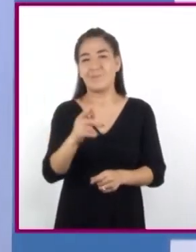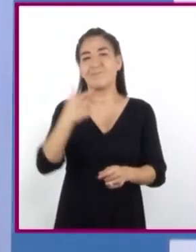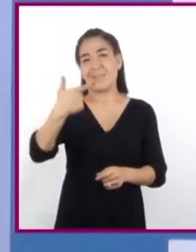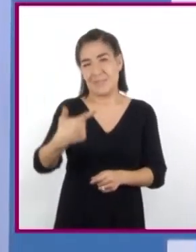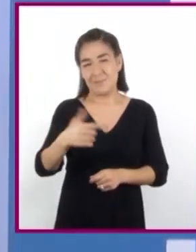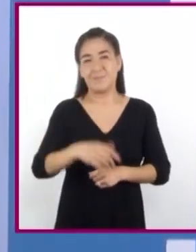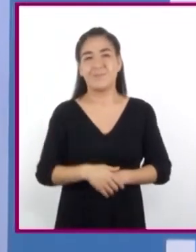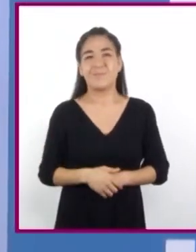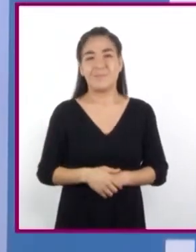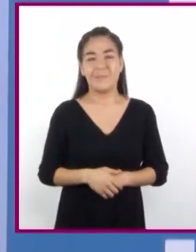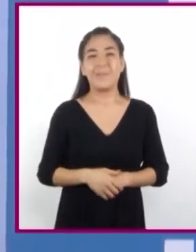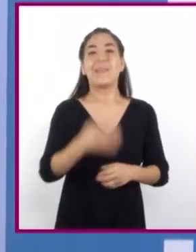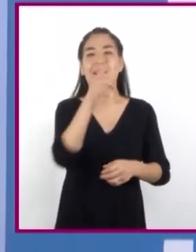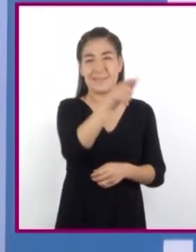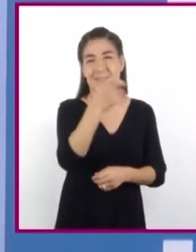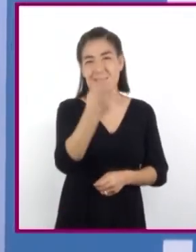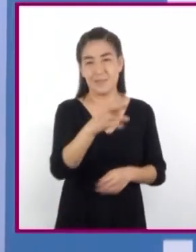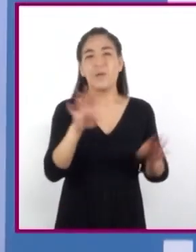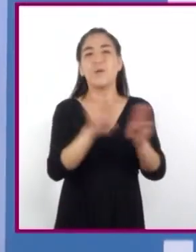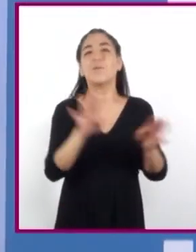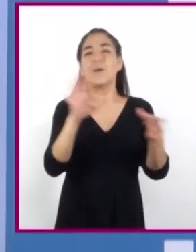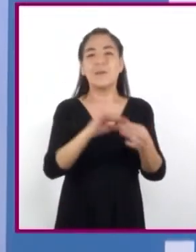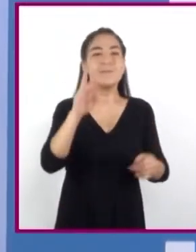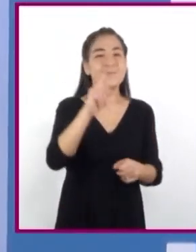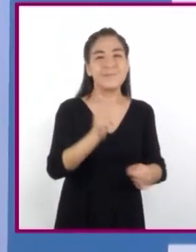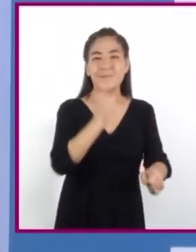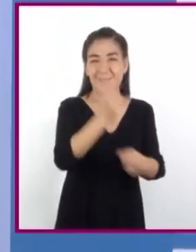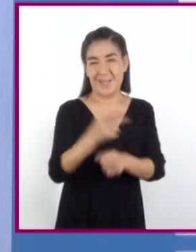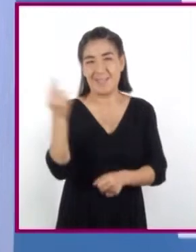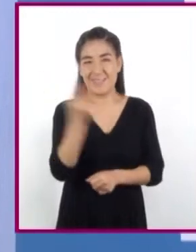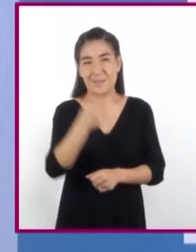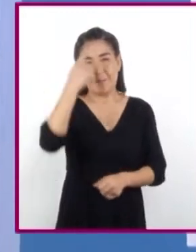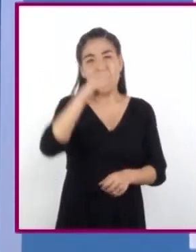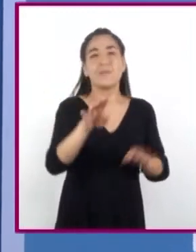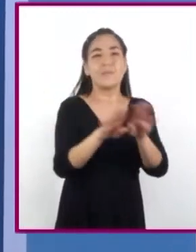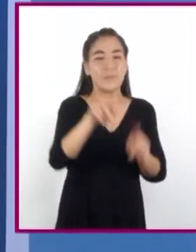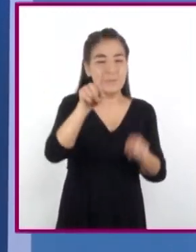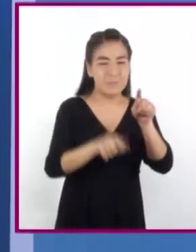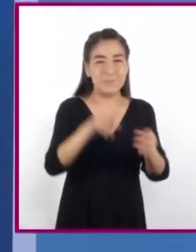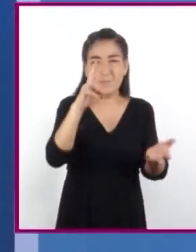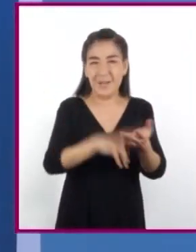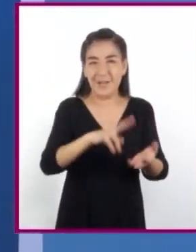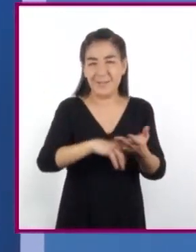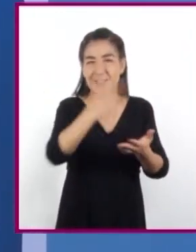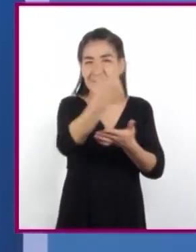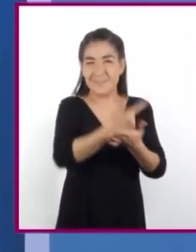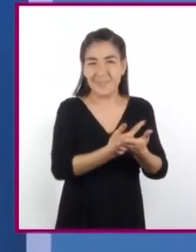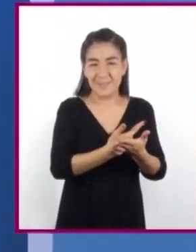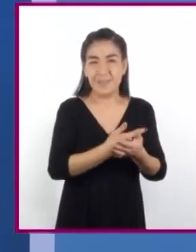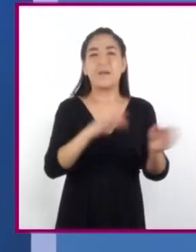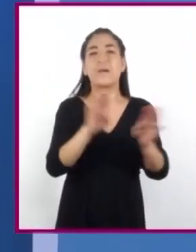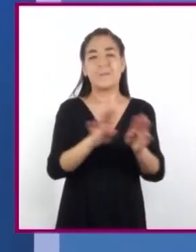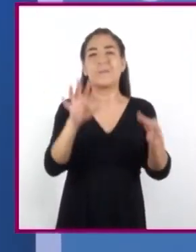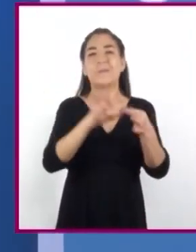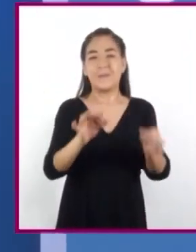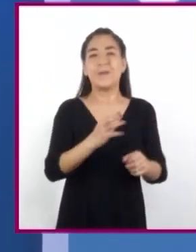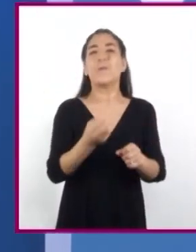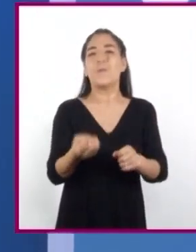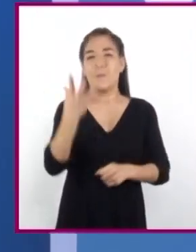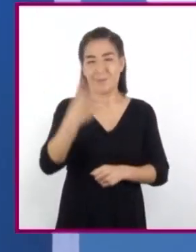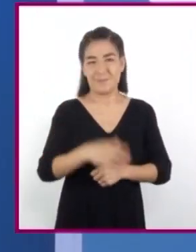Alejandro. Ya que identificamos los datos necesarios para calcular la constante de proporcionalidad, determinemos su valor.